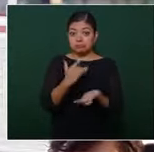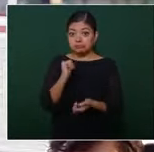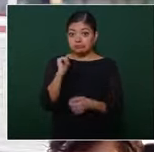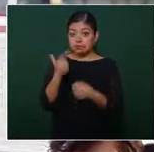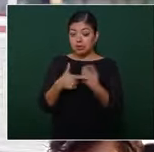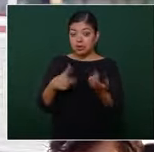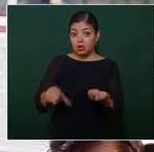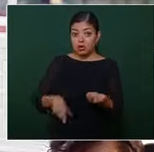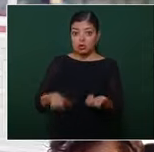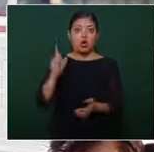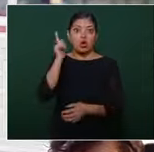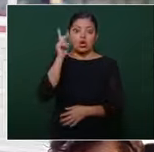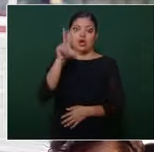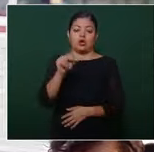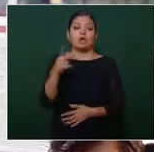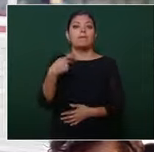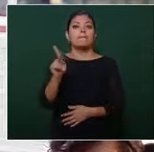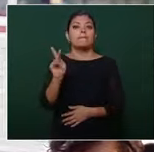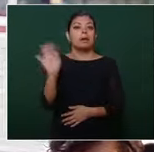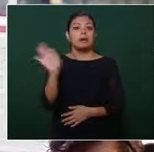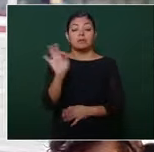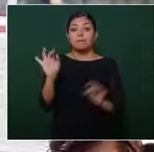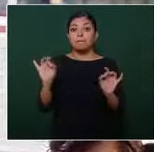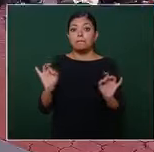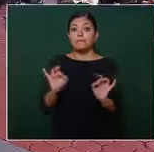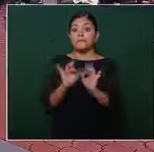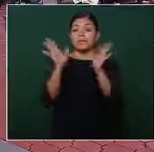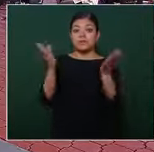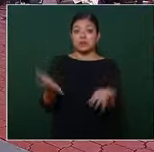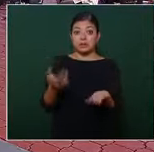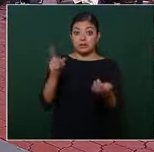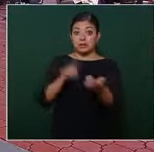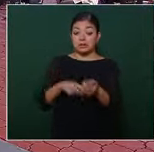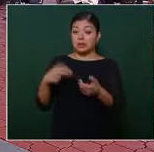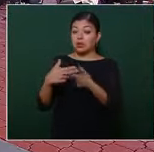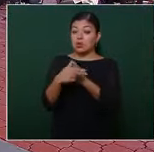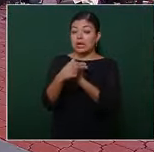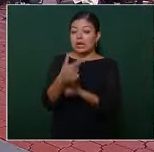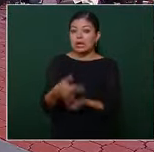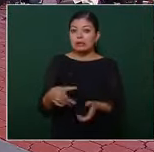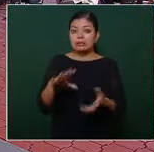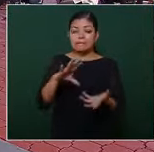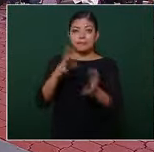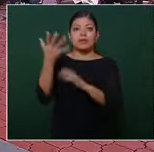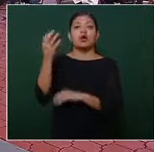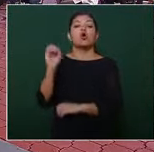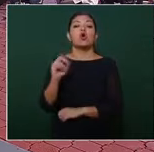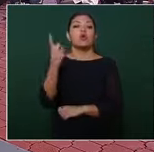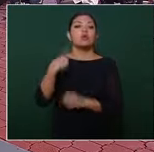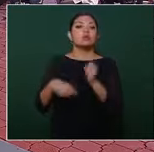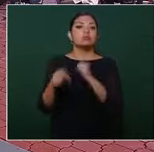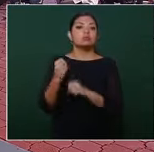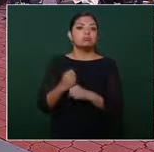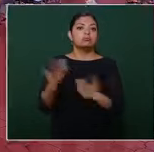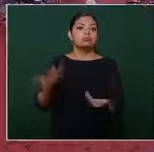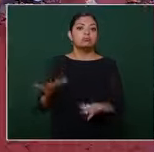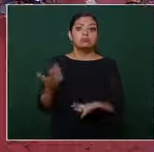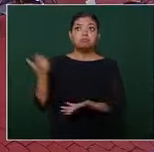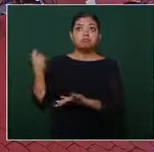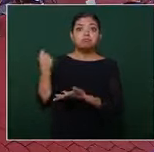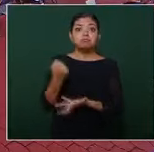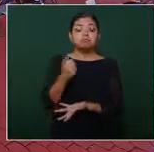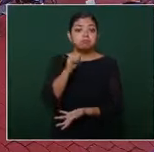de que ojalá que no ocurra pero en caso de que una eventualidad de estas pase en este año o será como el año pasado en el que los recursos pues no